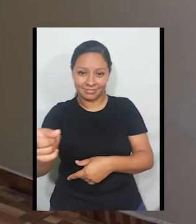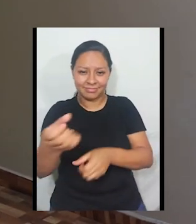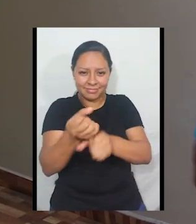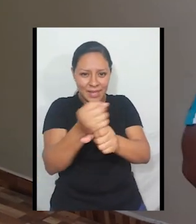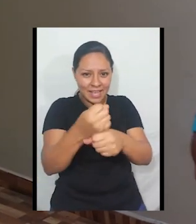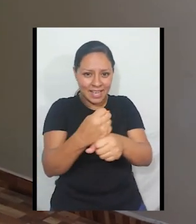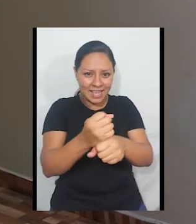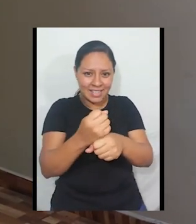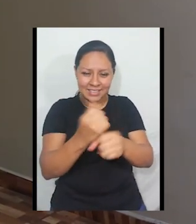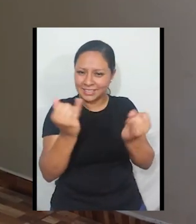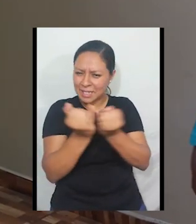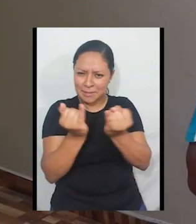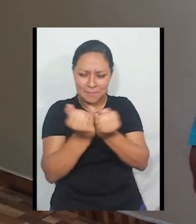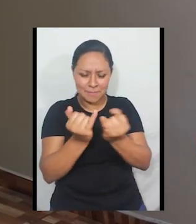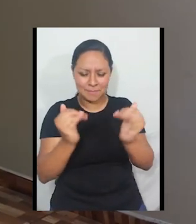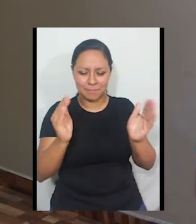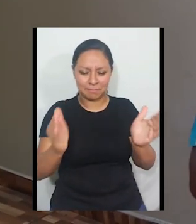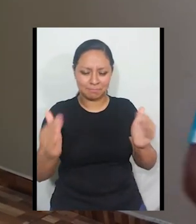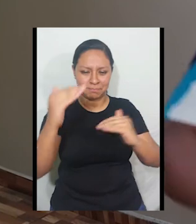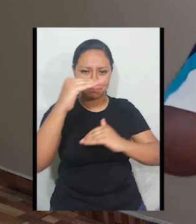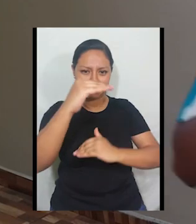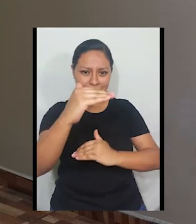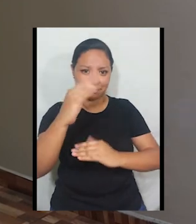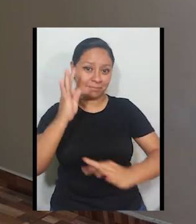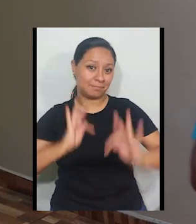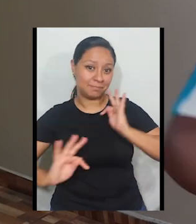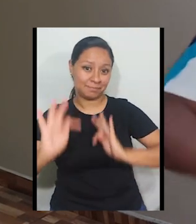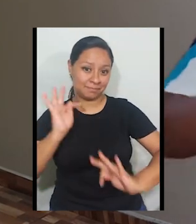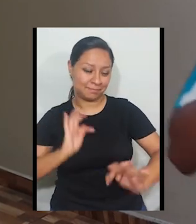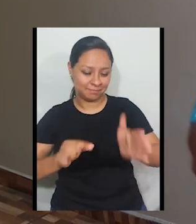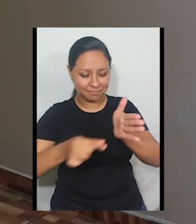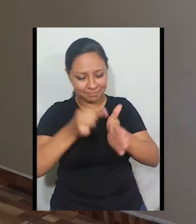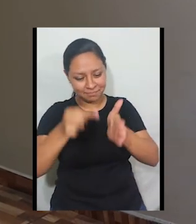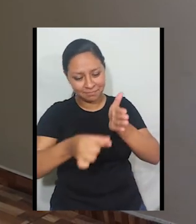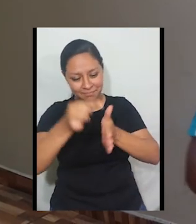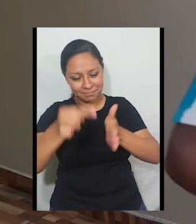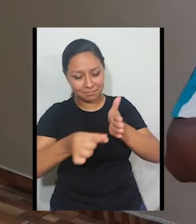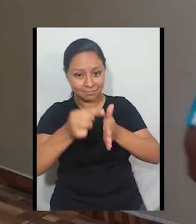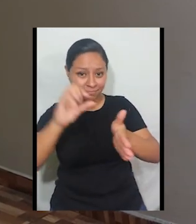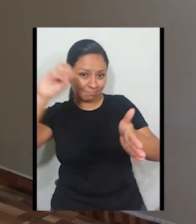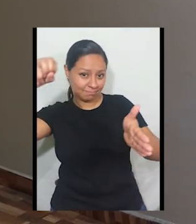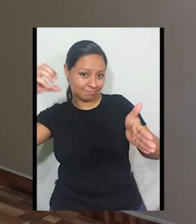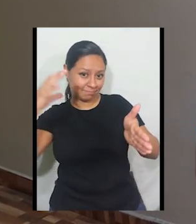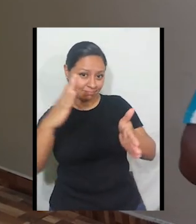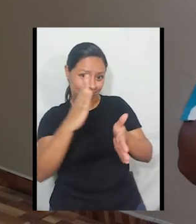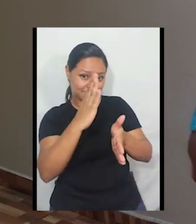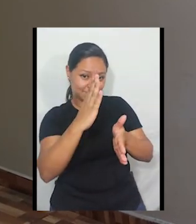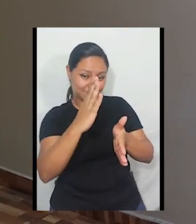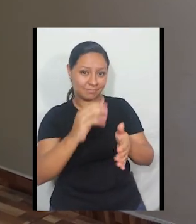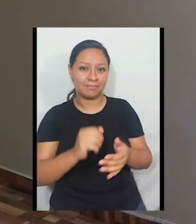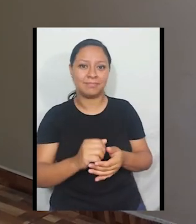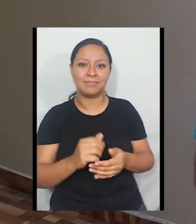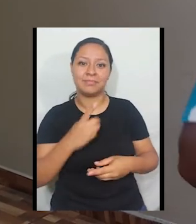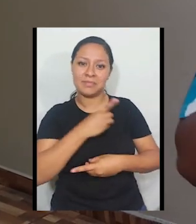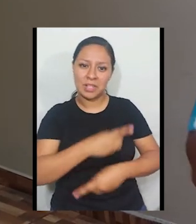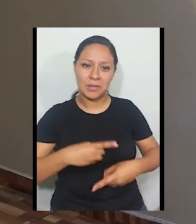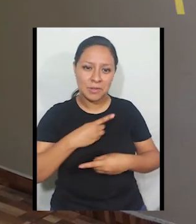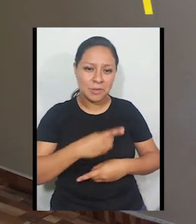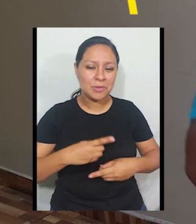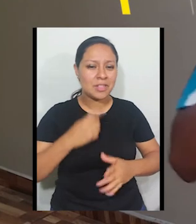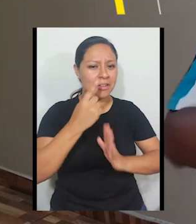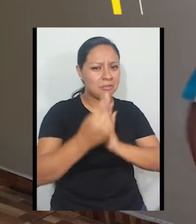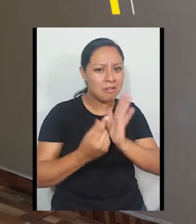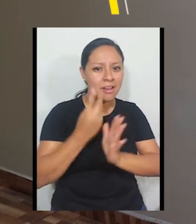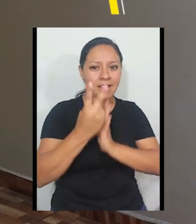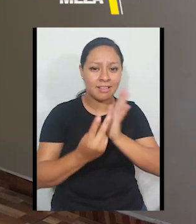su propio teatro de sombras y disfruten horas y horas de diversión aventura y